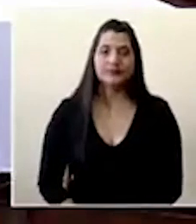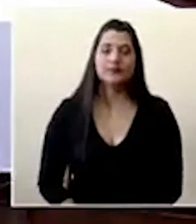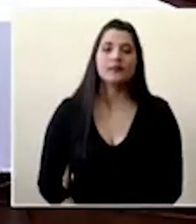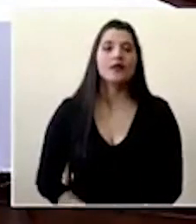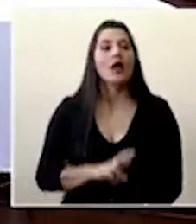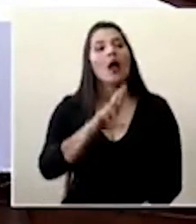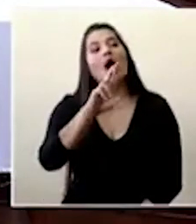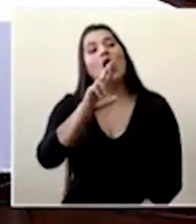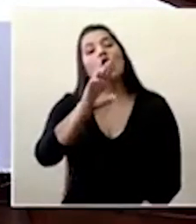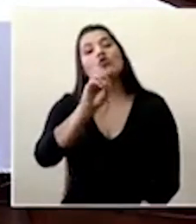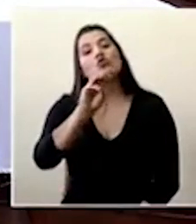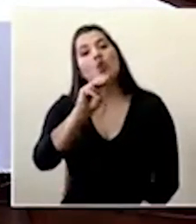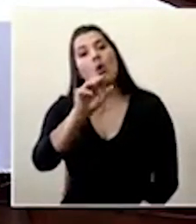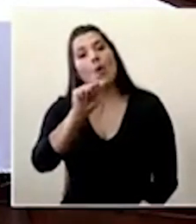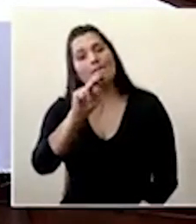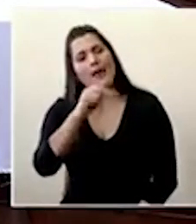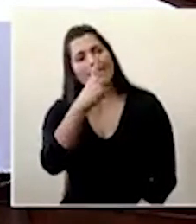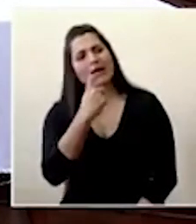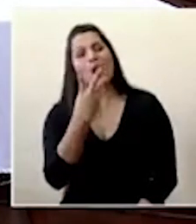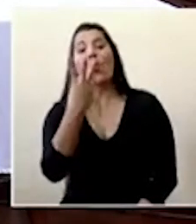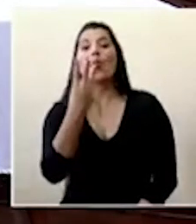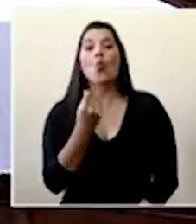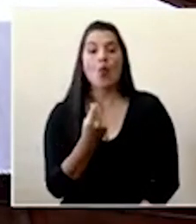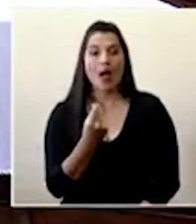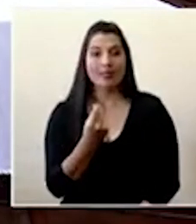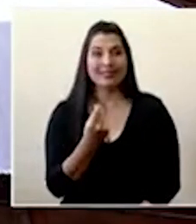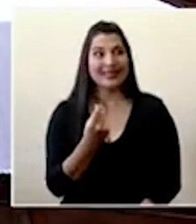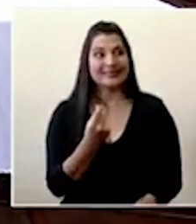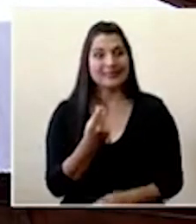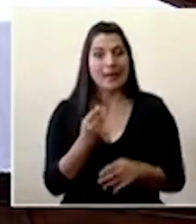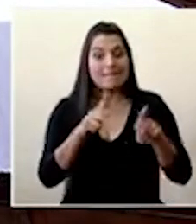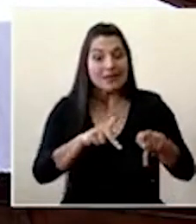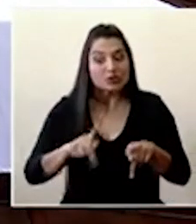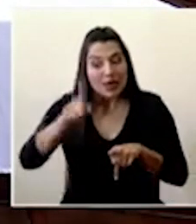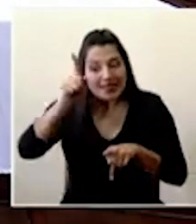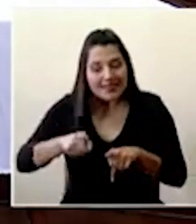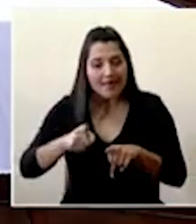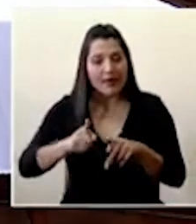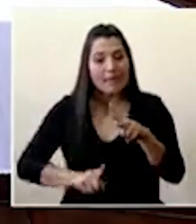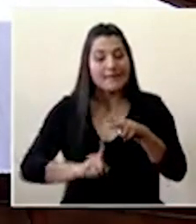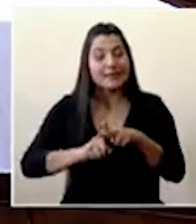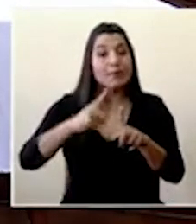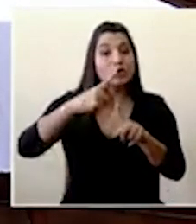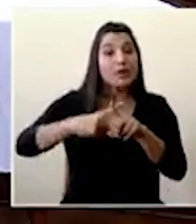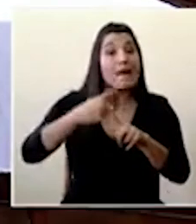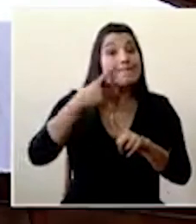Román nos consultan ¿cuántos casos significaría un desborde de la capacidad de nuestro sistema de salud?